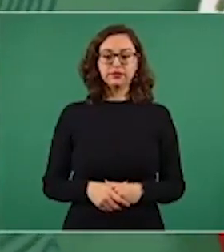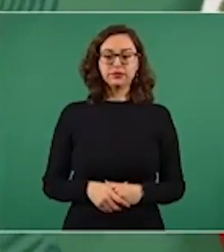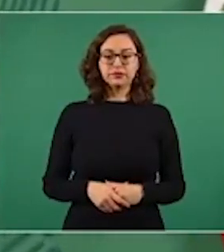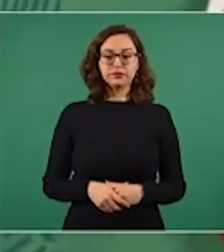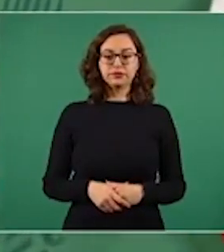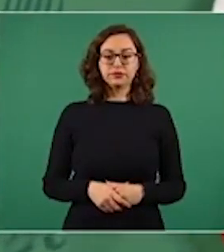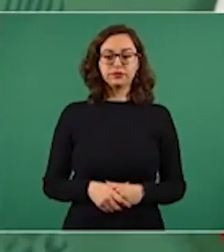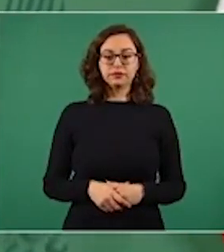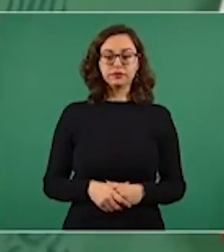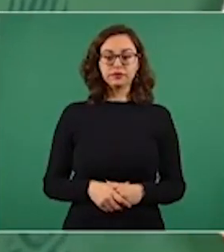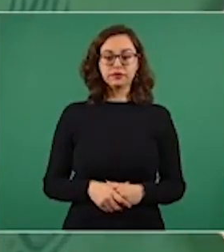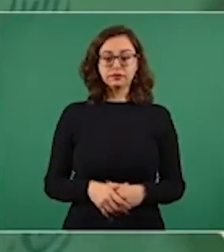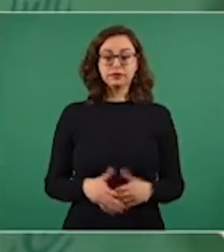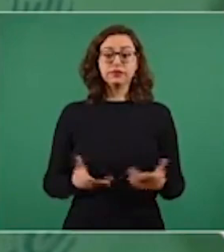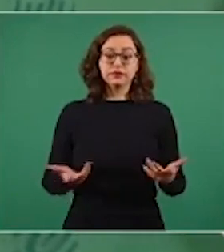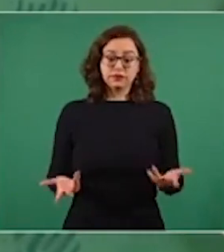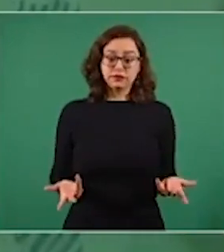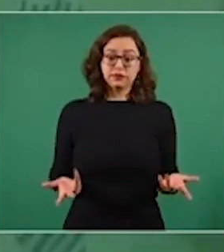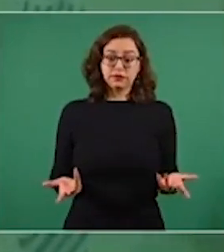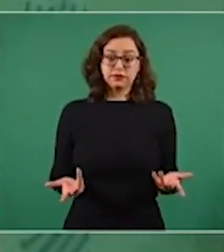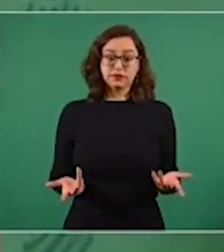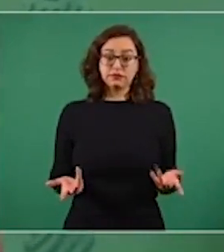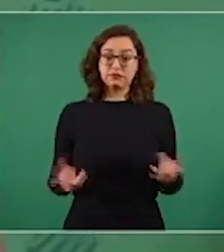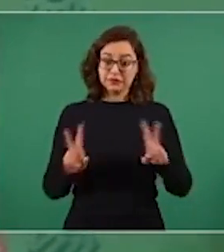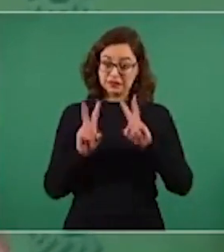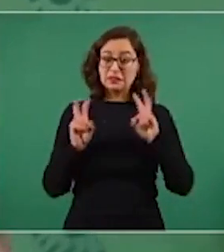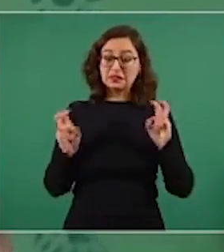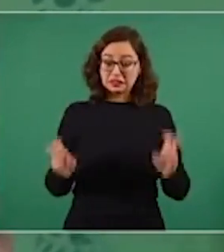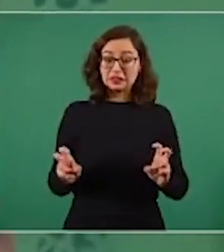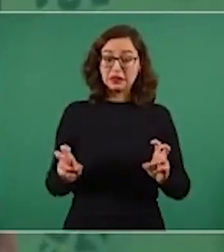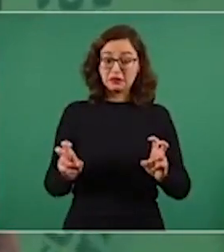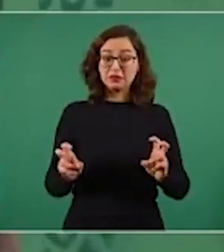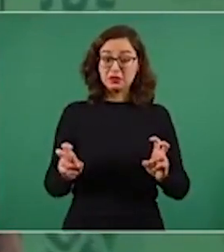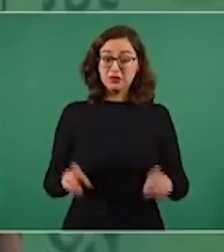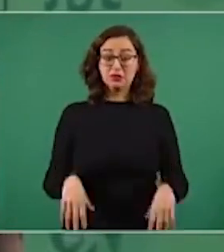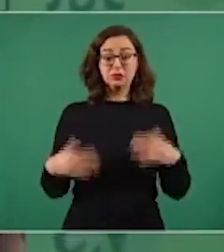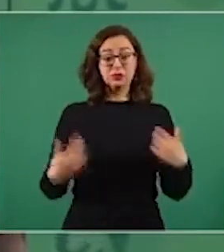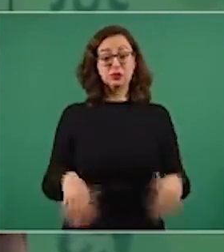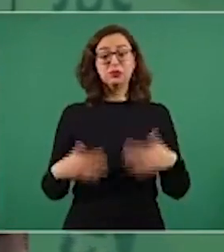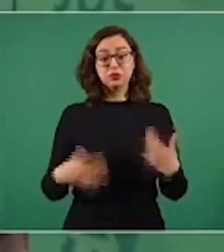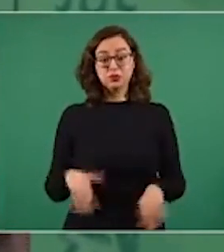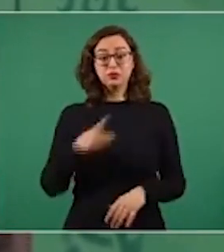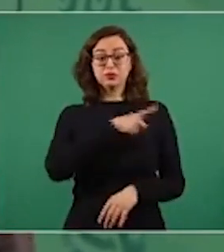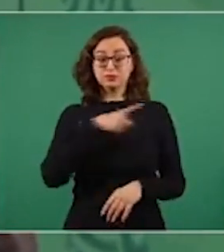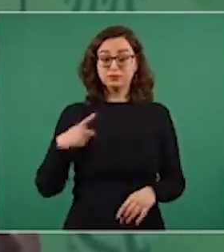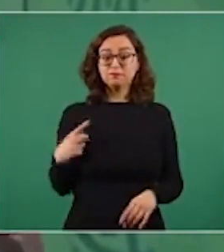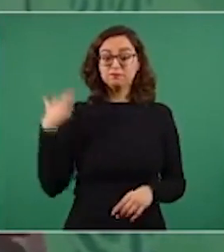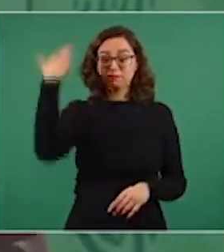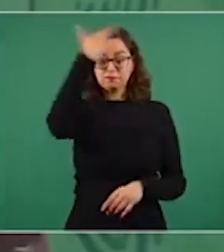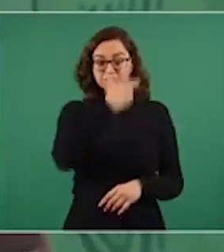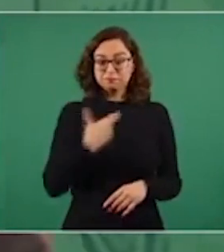Entonces, sí, es un tema que se debe de analizar y